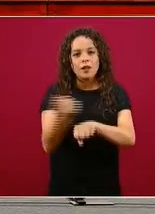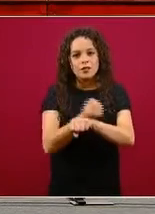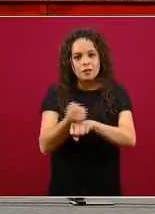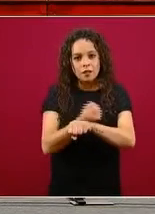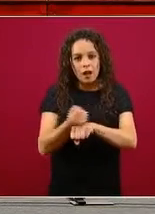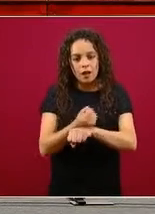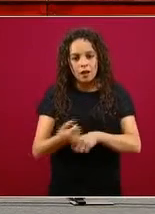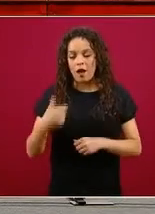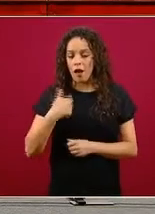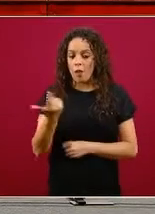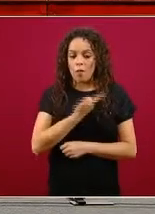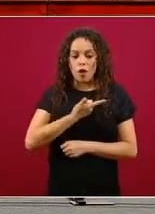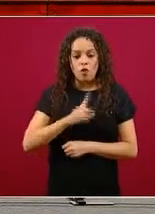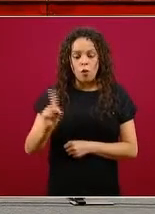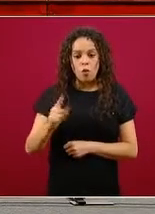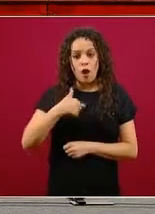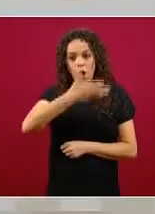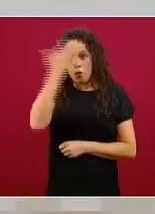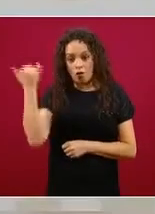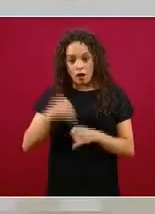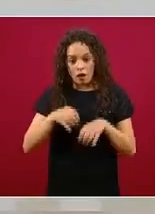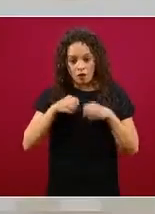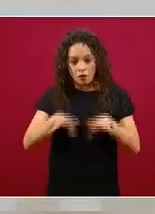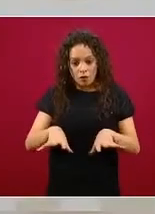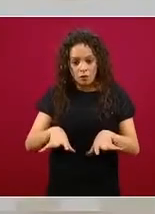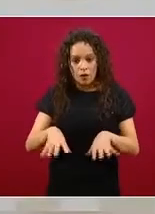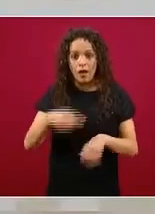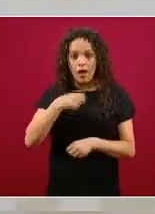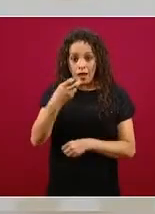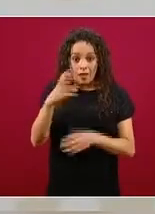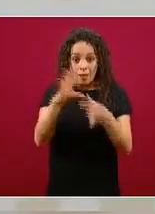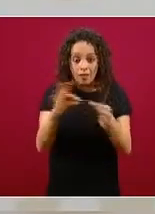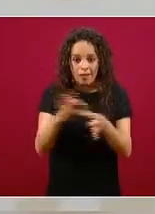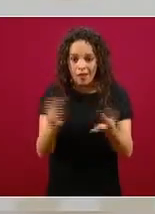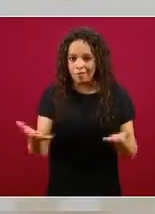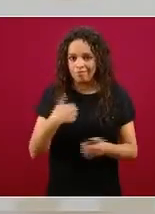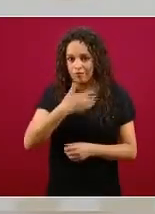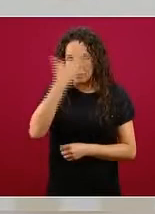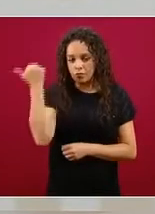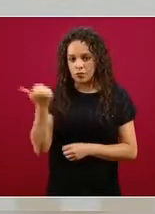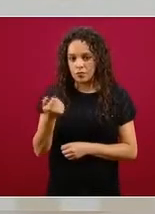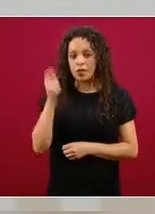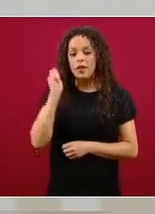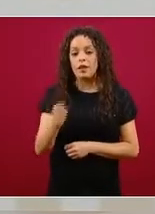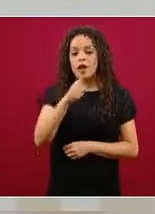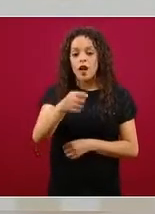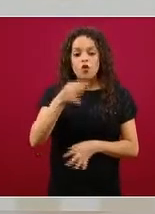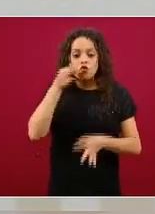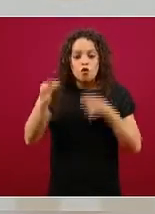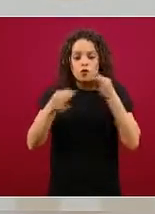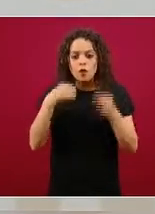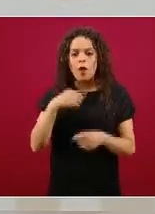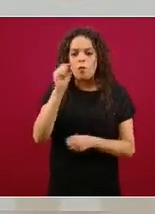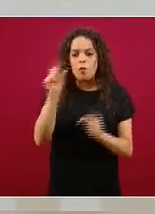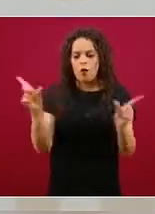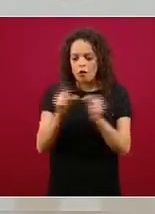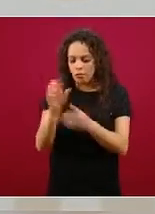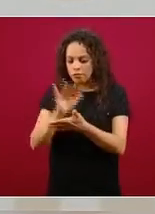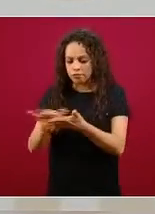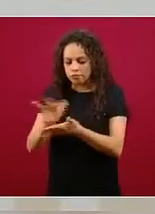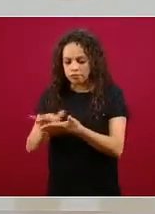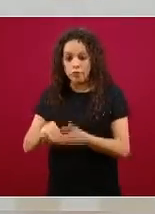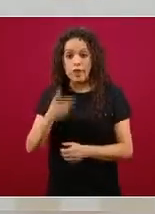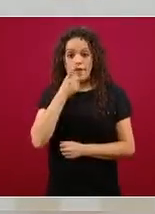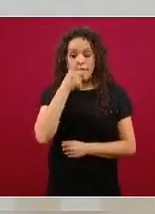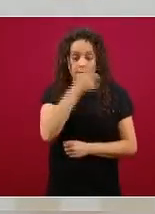leído y no conozco solo he leído la noticia relativa a esta información que sugiere que las personas